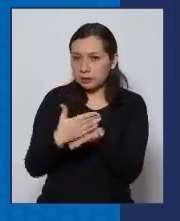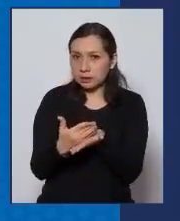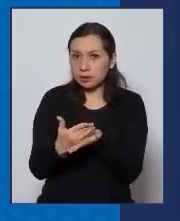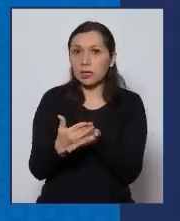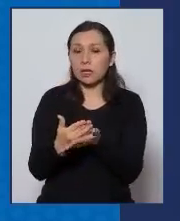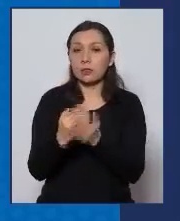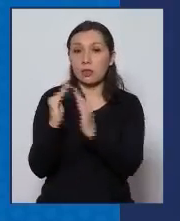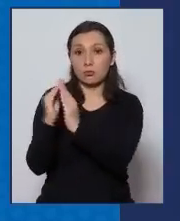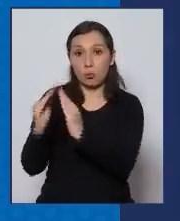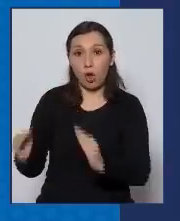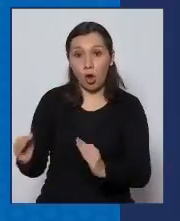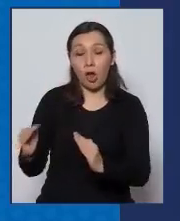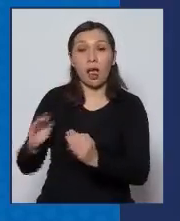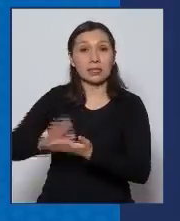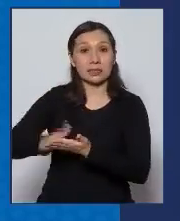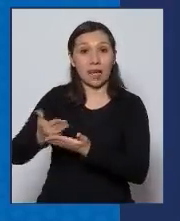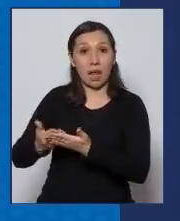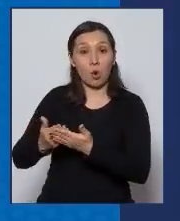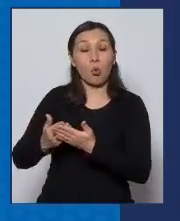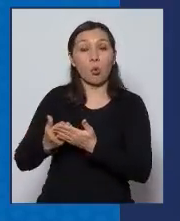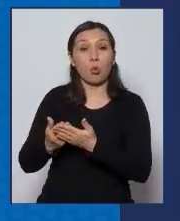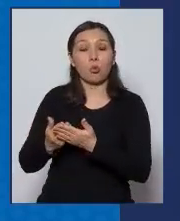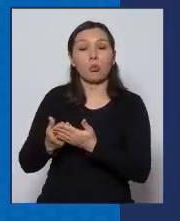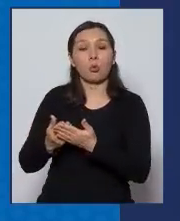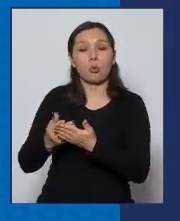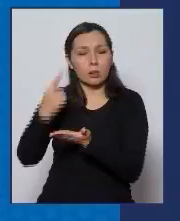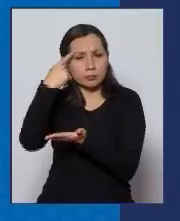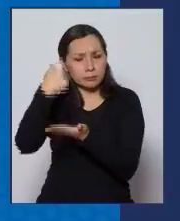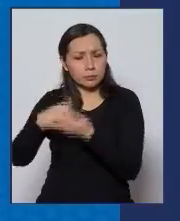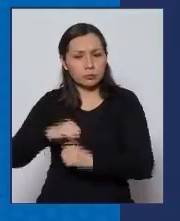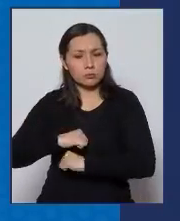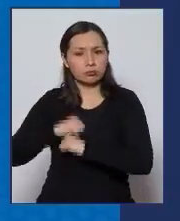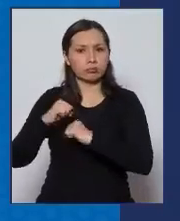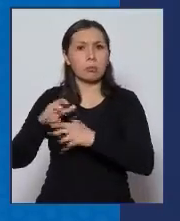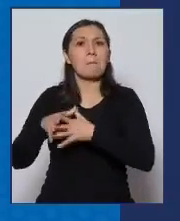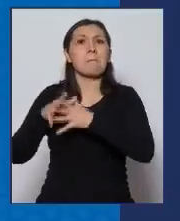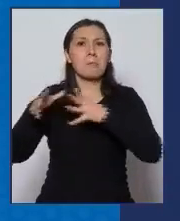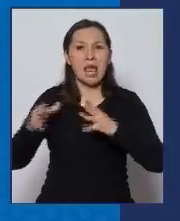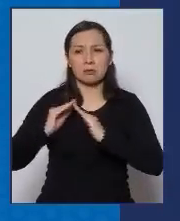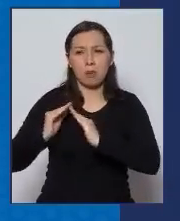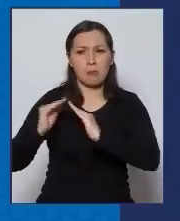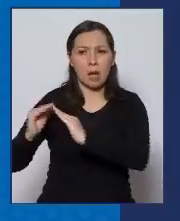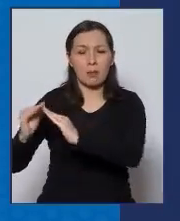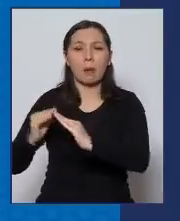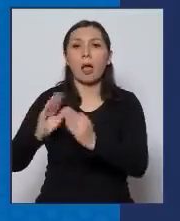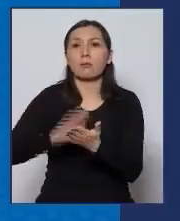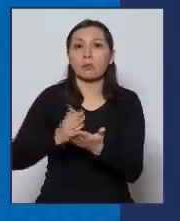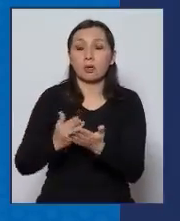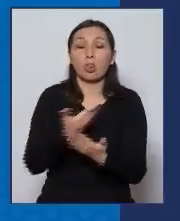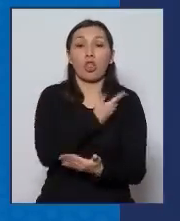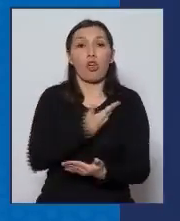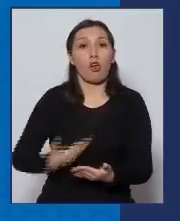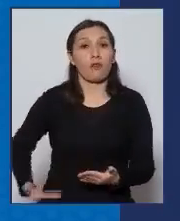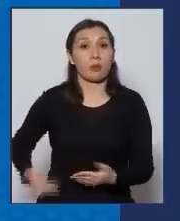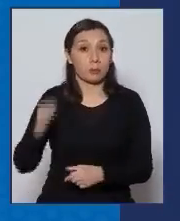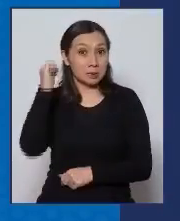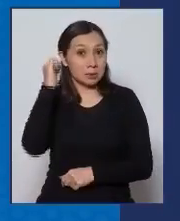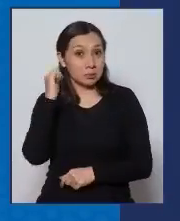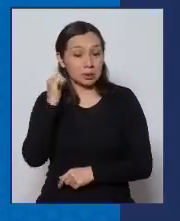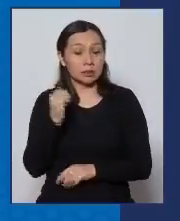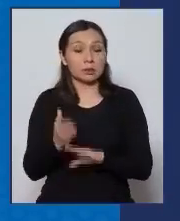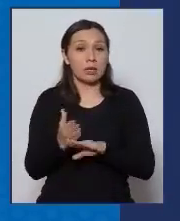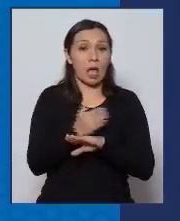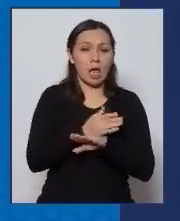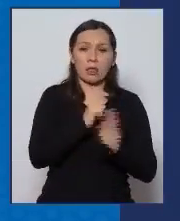residencia sanitaria que fue fortalecida por el gobierno del presidente Piñera en estos últimos días, la